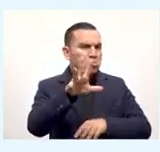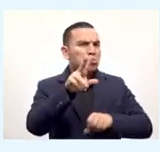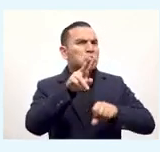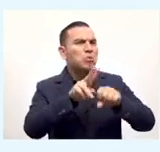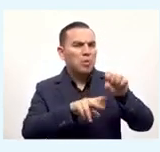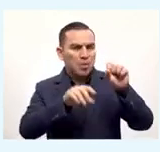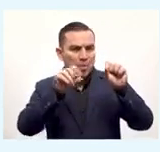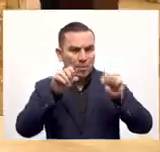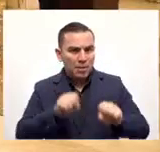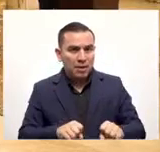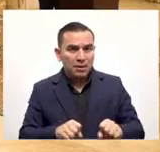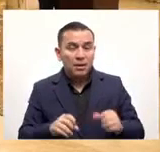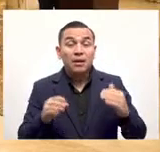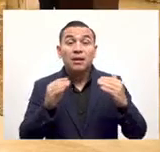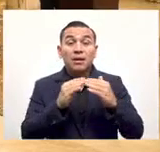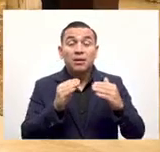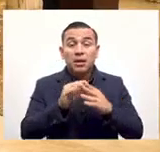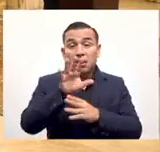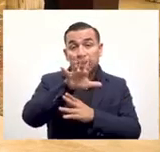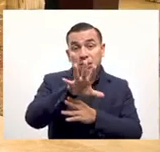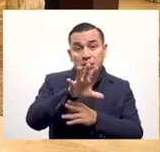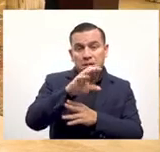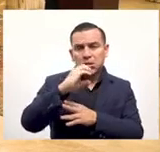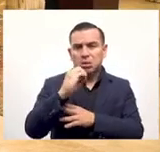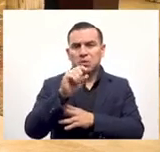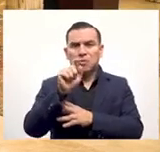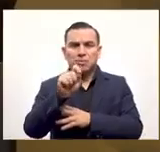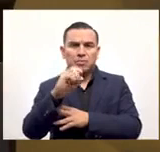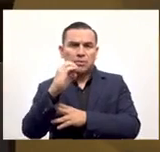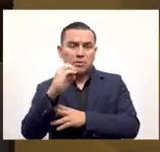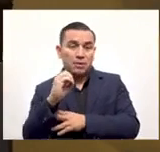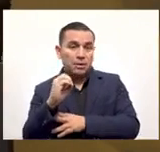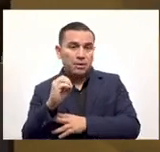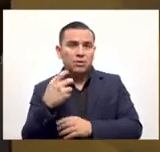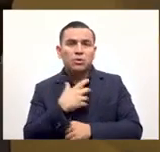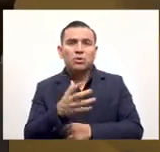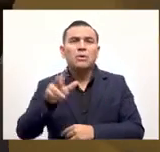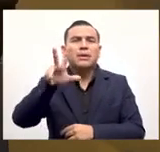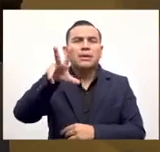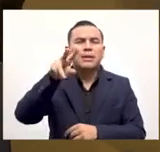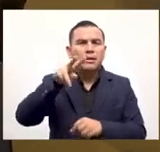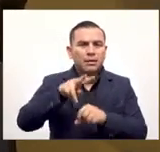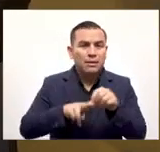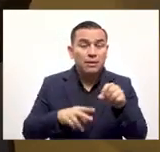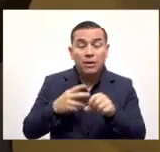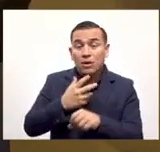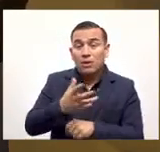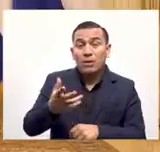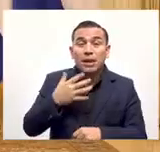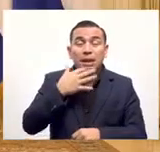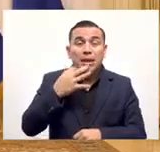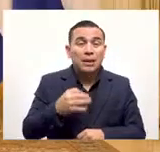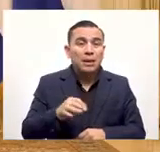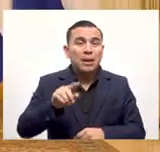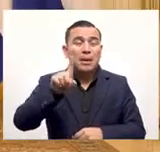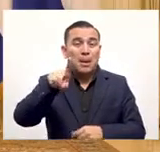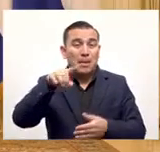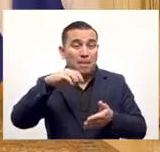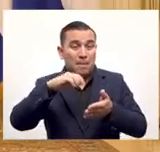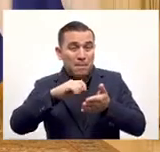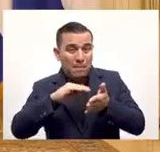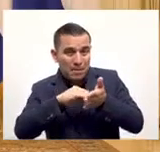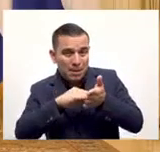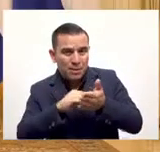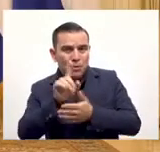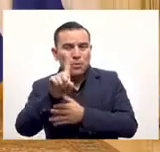pero puede ser de 5 dólares puede ser una remesa de 50 centavos puede ser una remesa de 3 dólares no importa puede ser de 1000